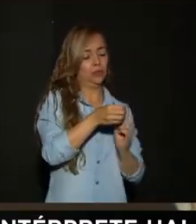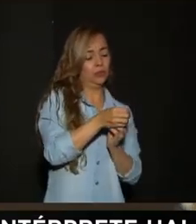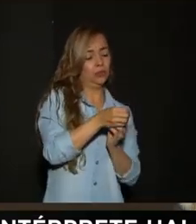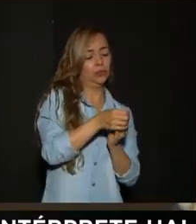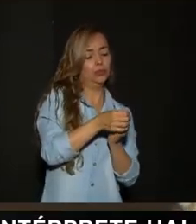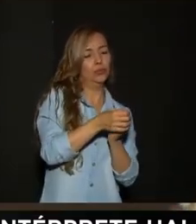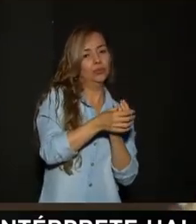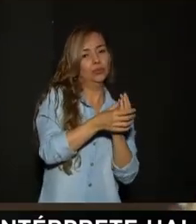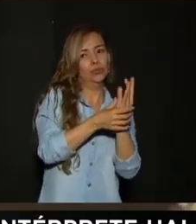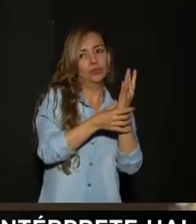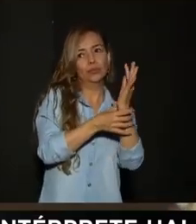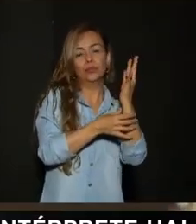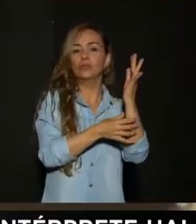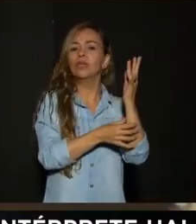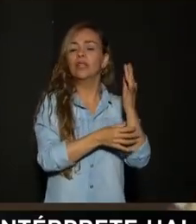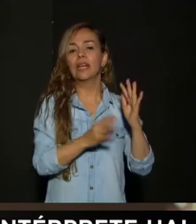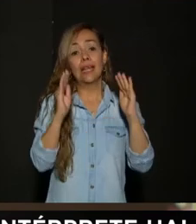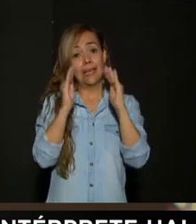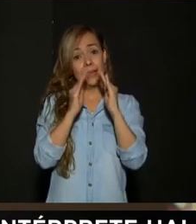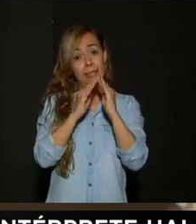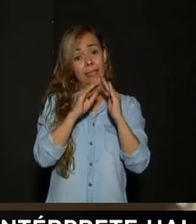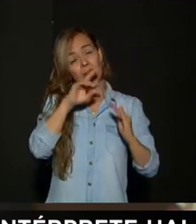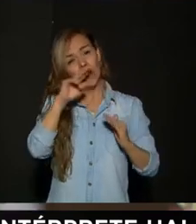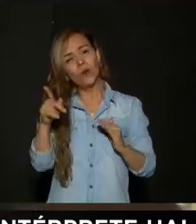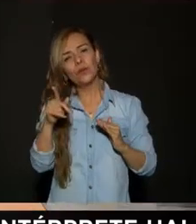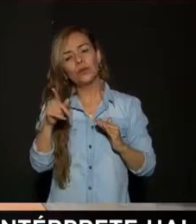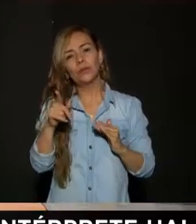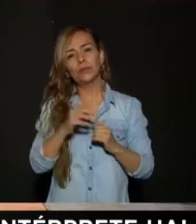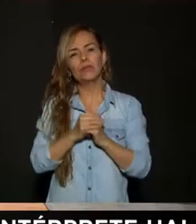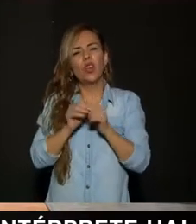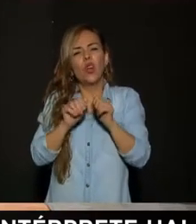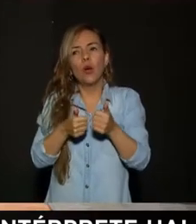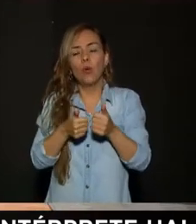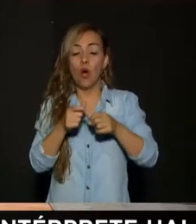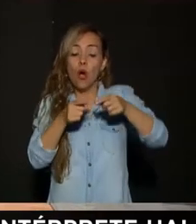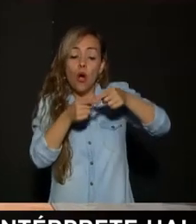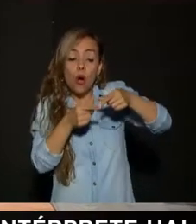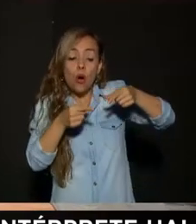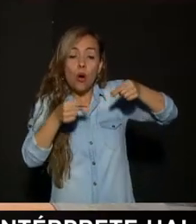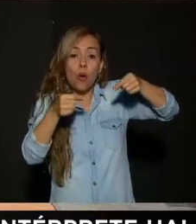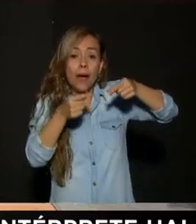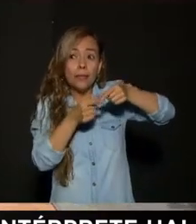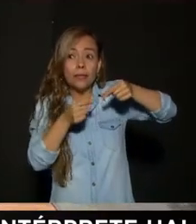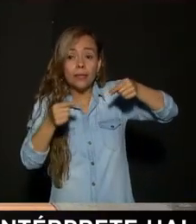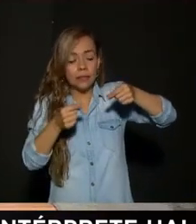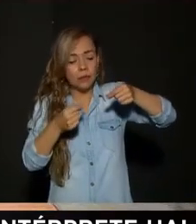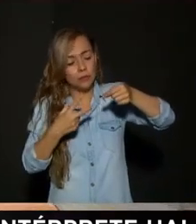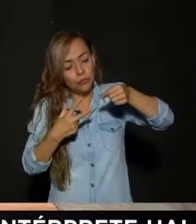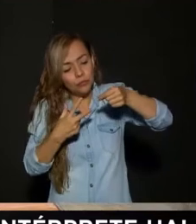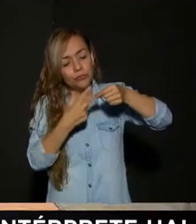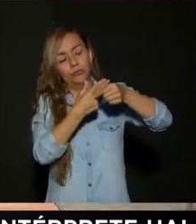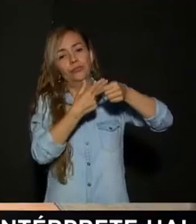casa Hacemos una Que es mucho más fácil Que es Germinarla Por las hojitas O tejido Que así se le